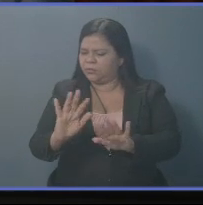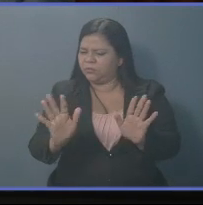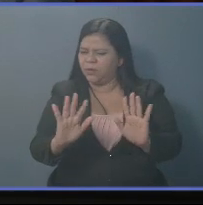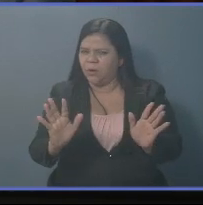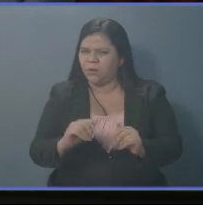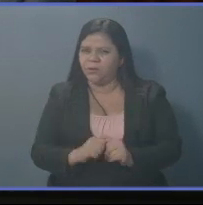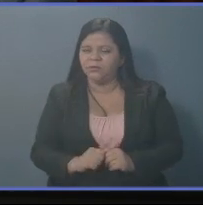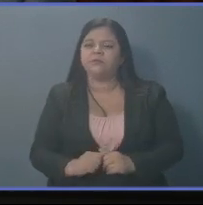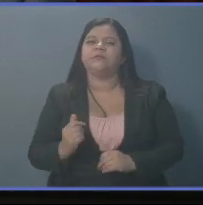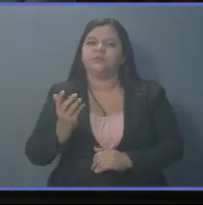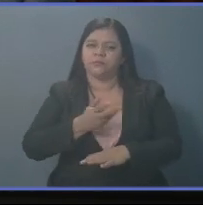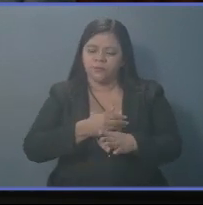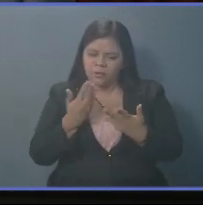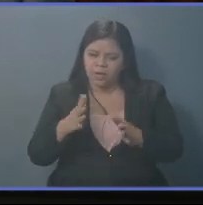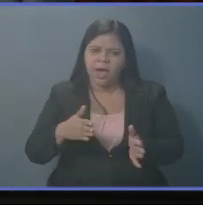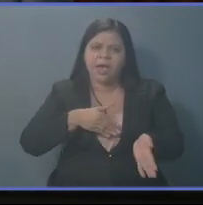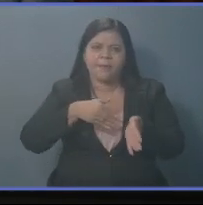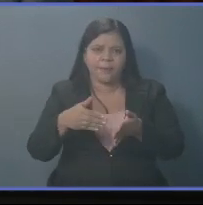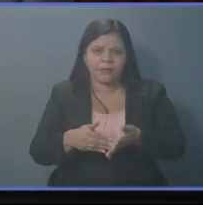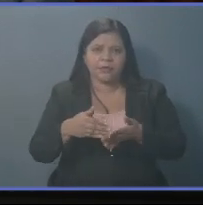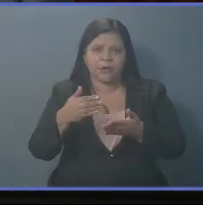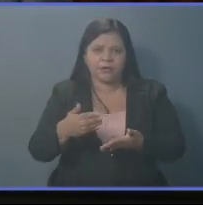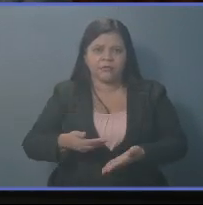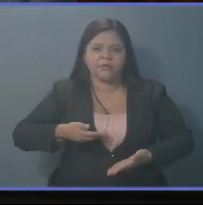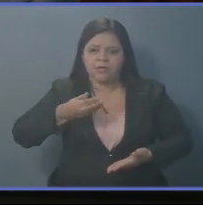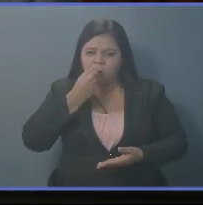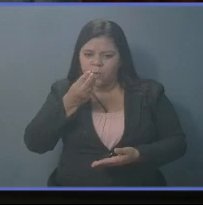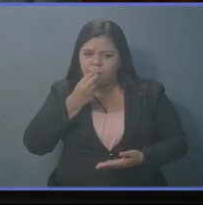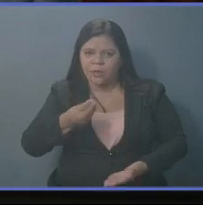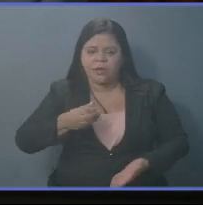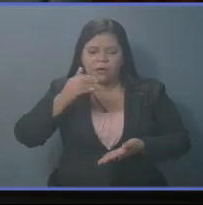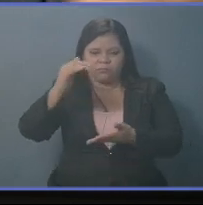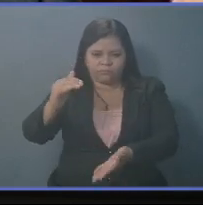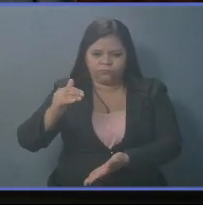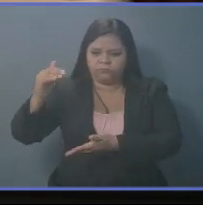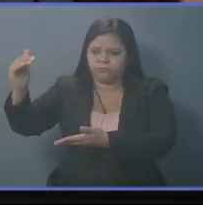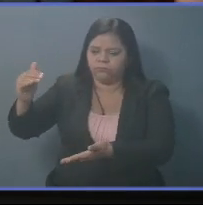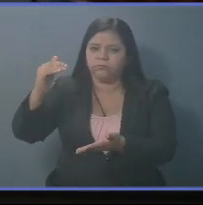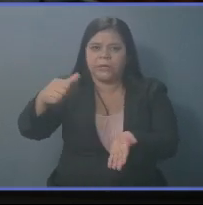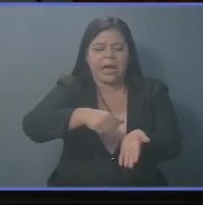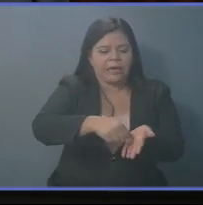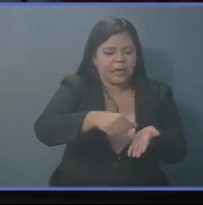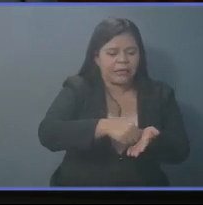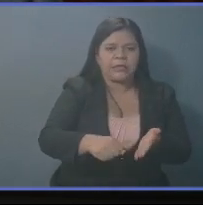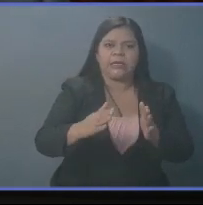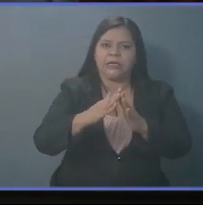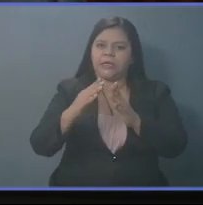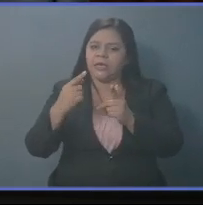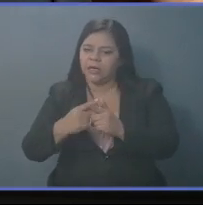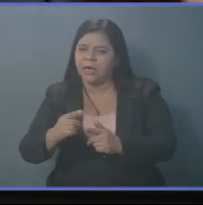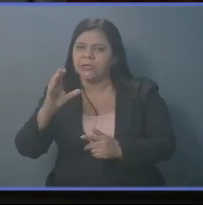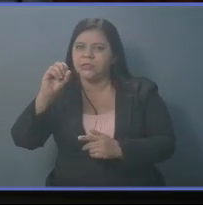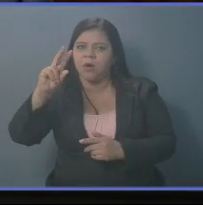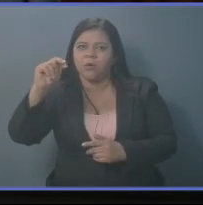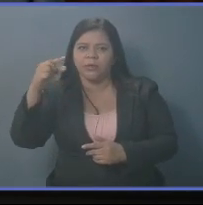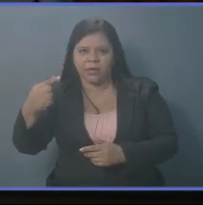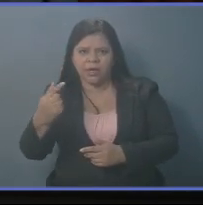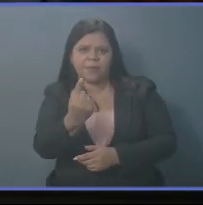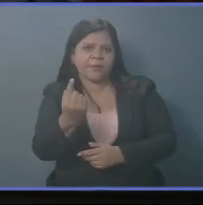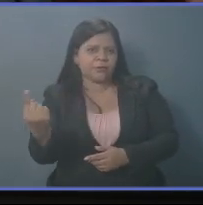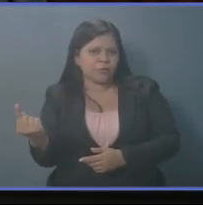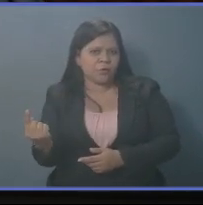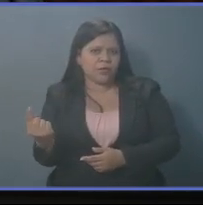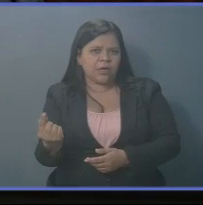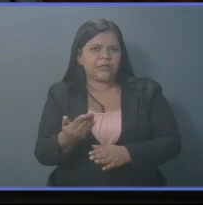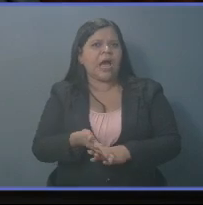Ahora comenzaron a entregar los paquetes de alimento. Alcaldías, iglesias, ONG y gente solidaria lo han